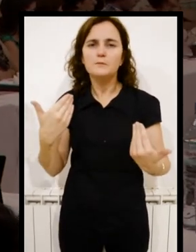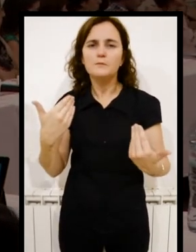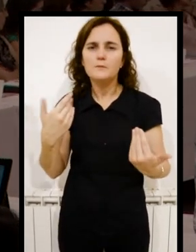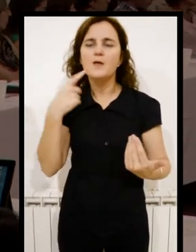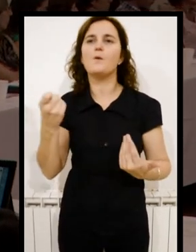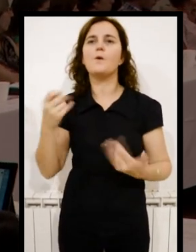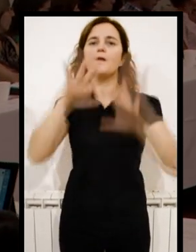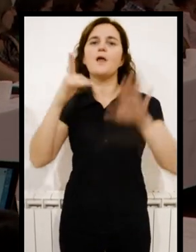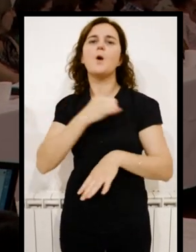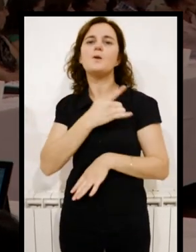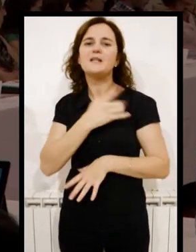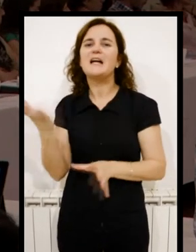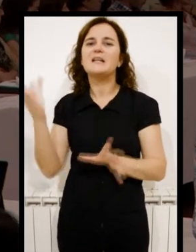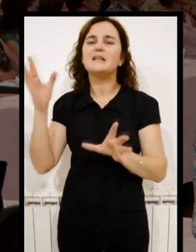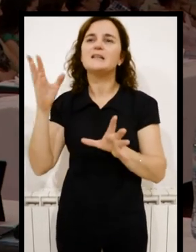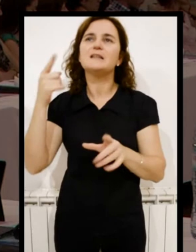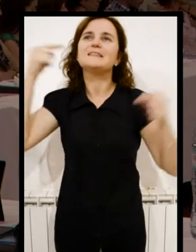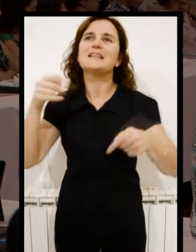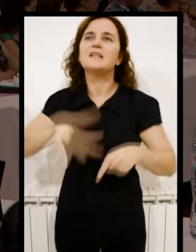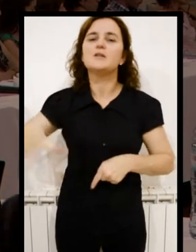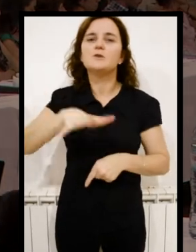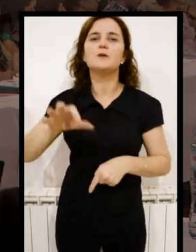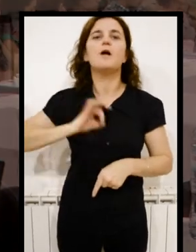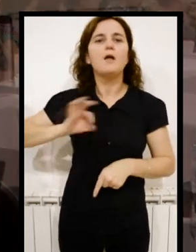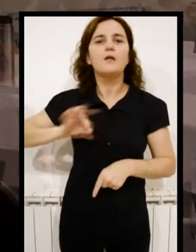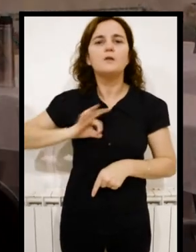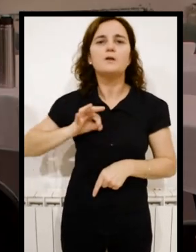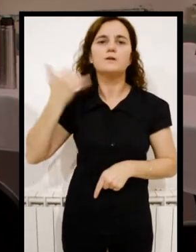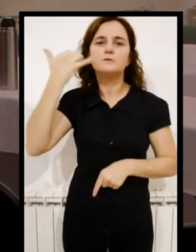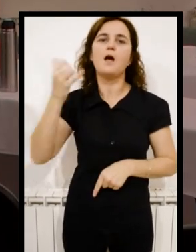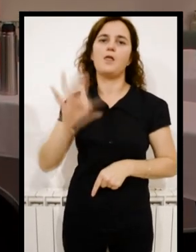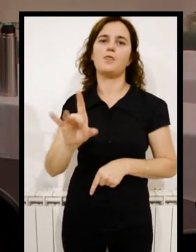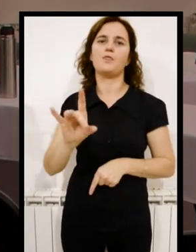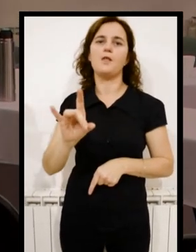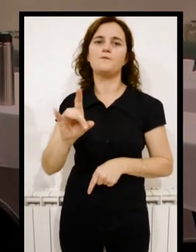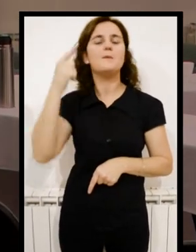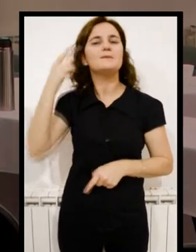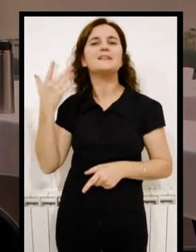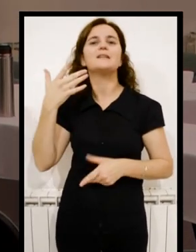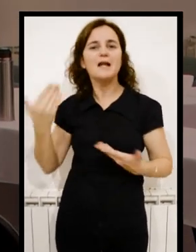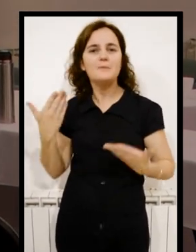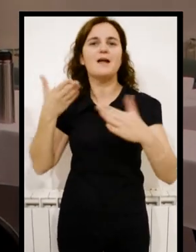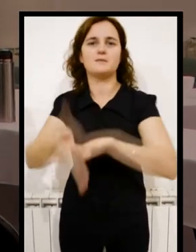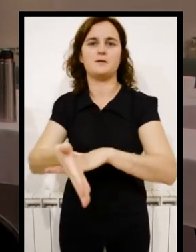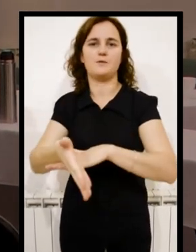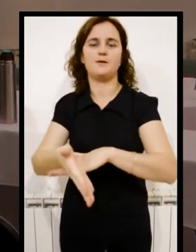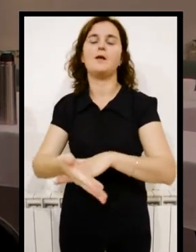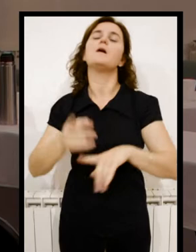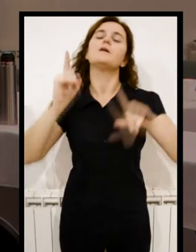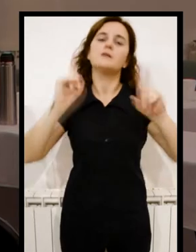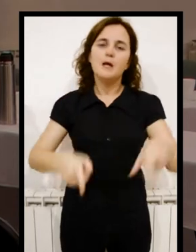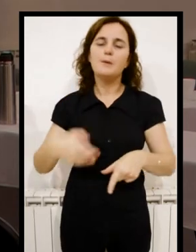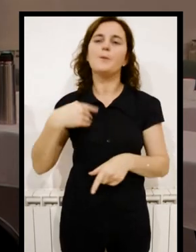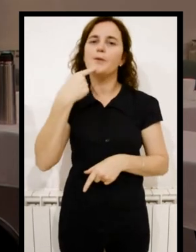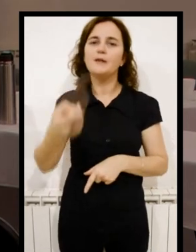darse cuenta que la institución universitaria es una institución que históricamente ha tenido dificultades para pensarse en este sentido. También te podría decir que,